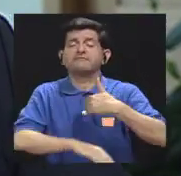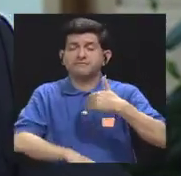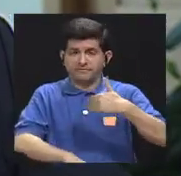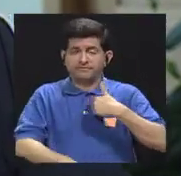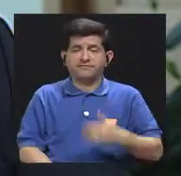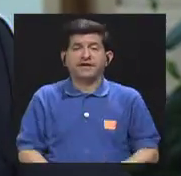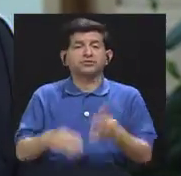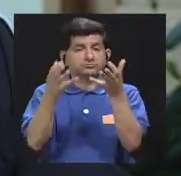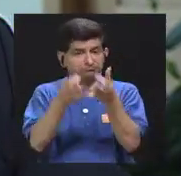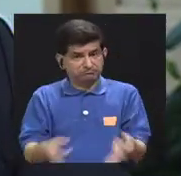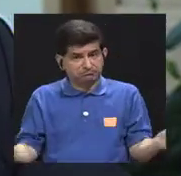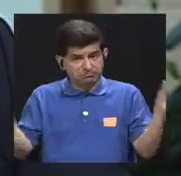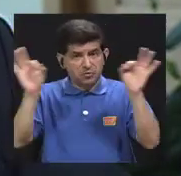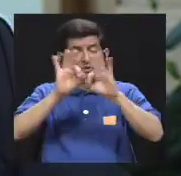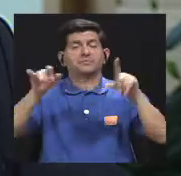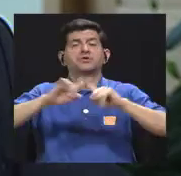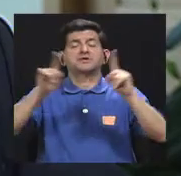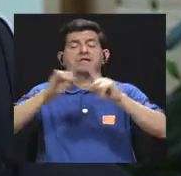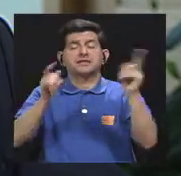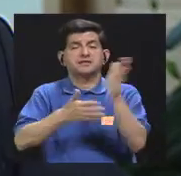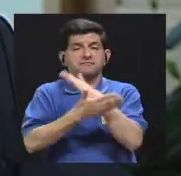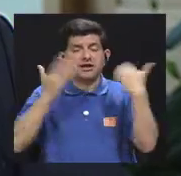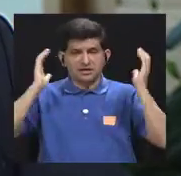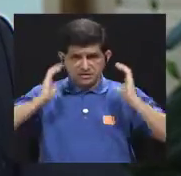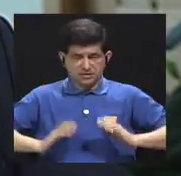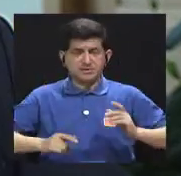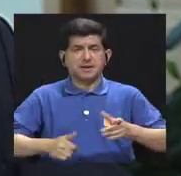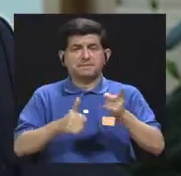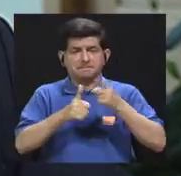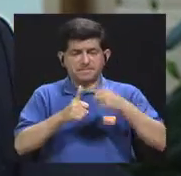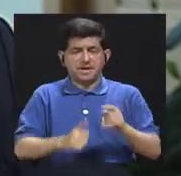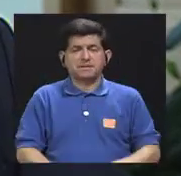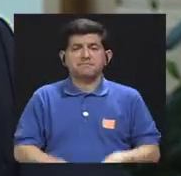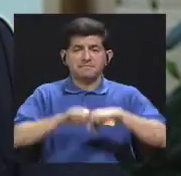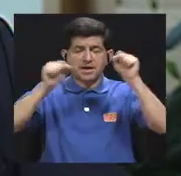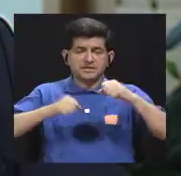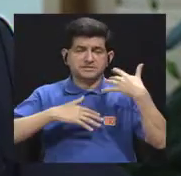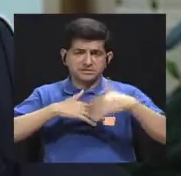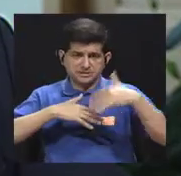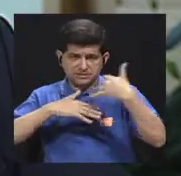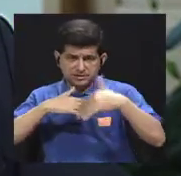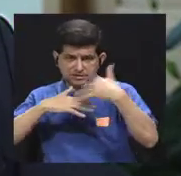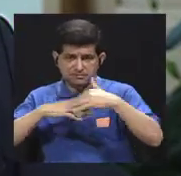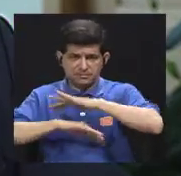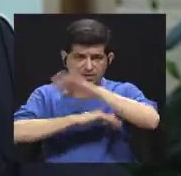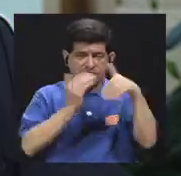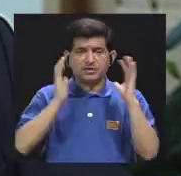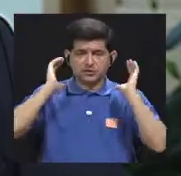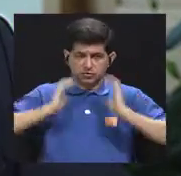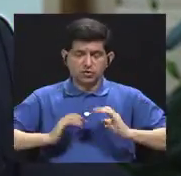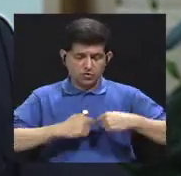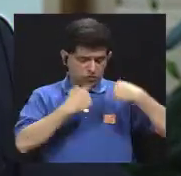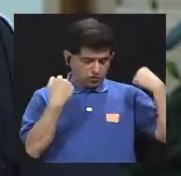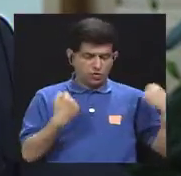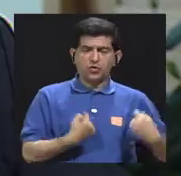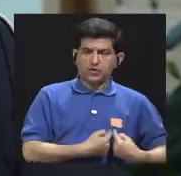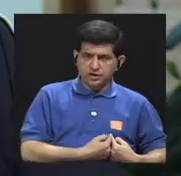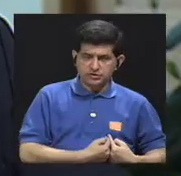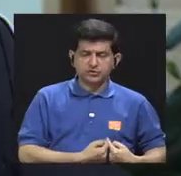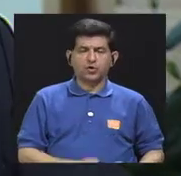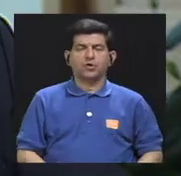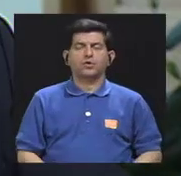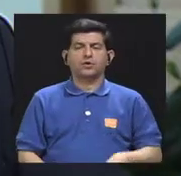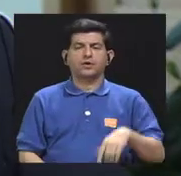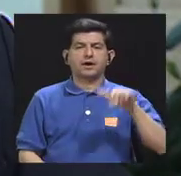muy importantes en diferentes órganos. Primero, sistema circulatorio, lo que es el corazón, las